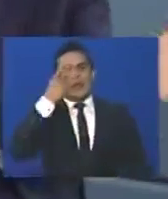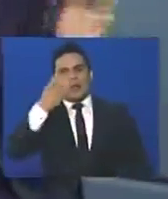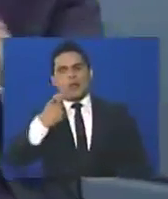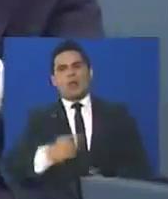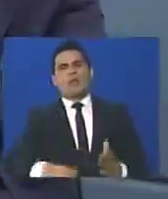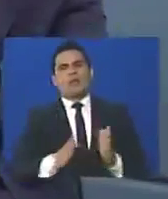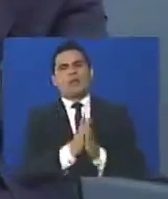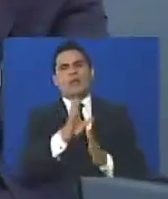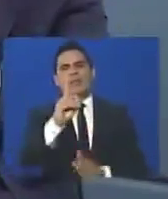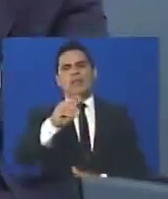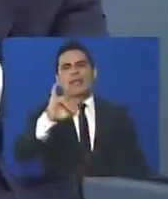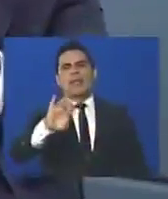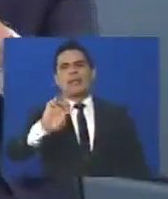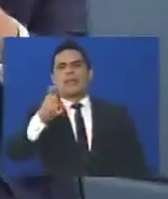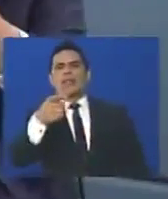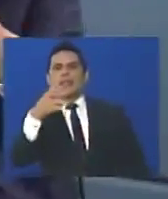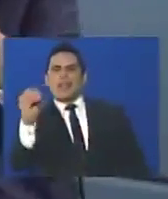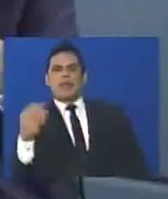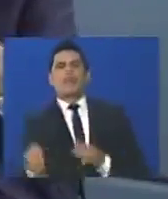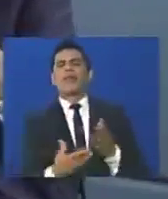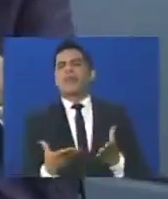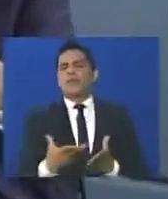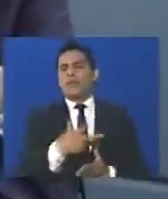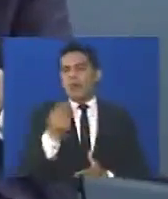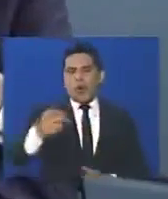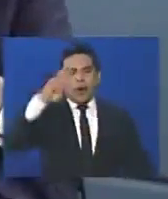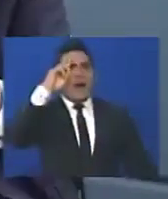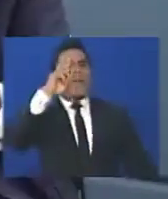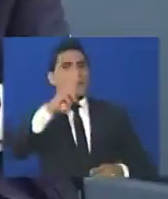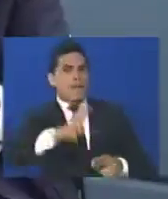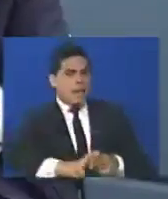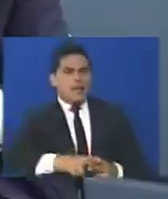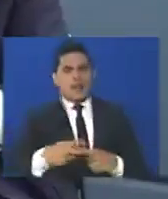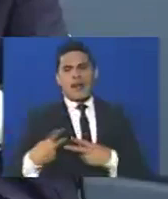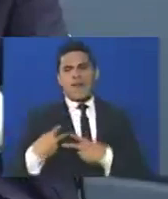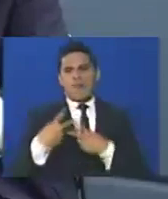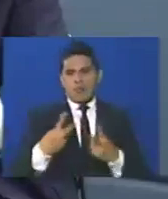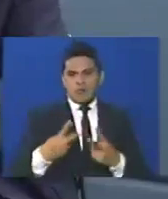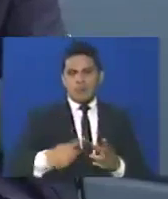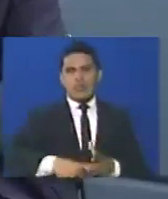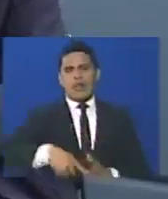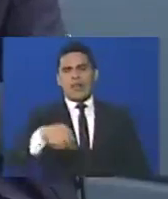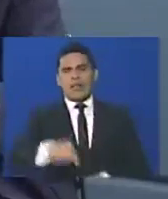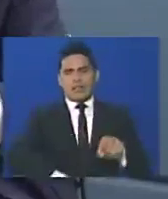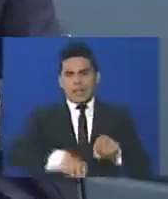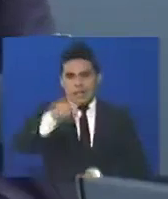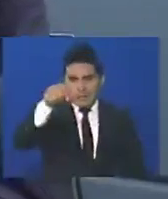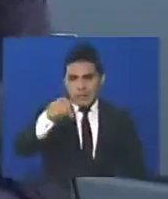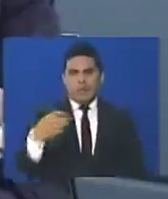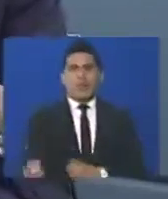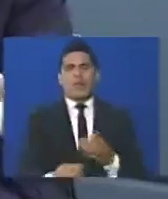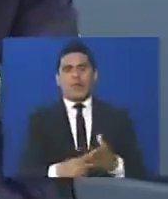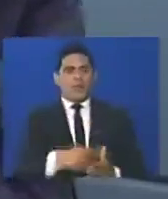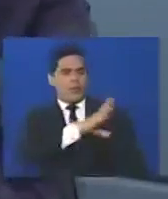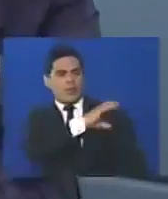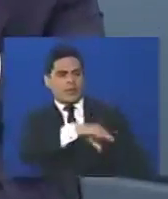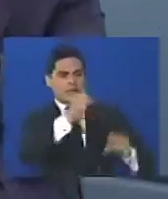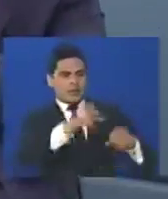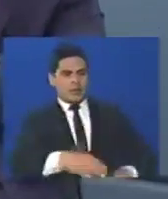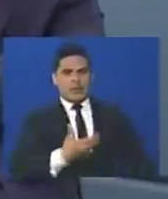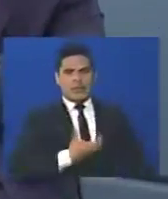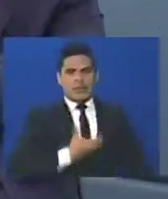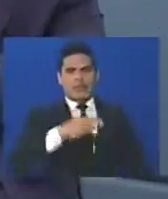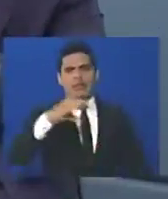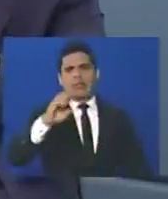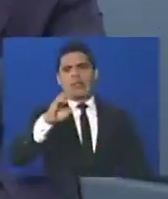destituir al alcalde de San Diego, están desconociendo la voluntad de los tachirenses que viven en San Cristóbal, al destituir al